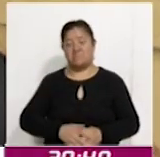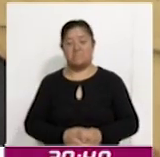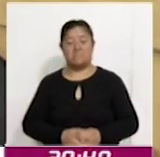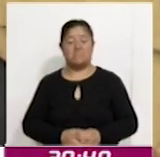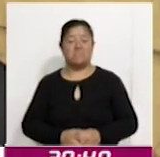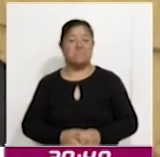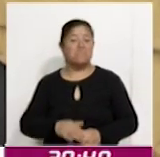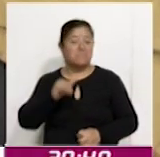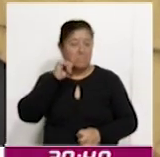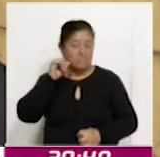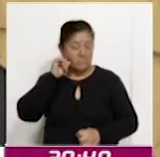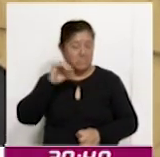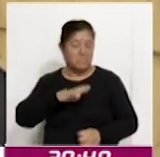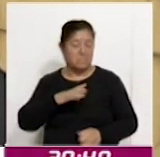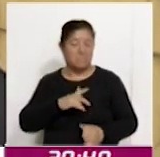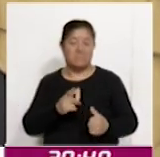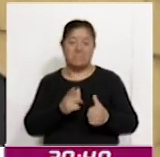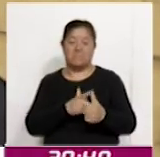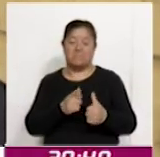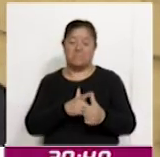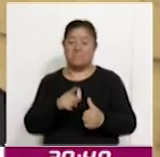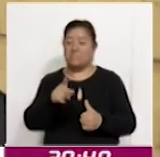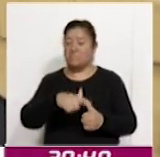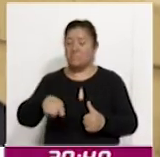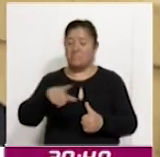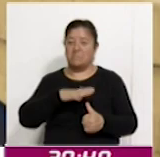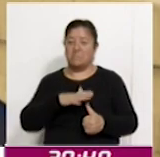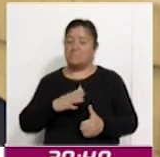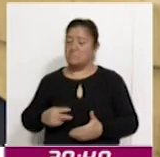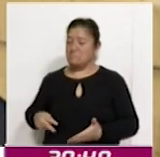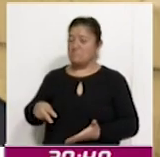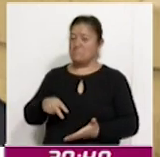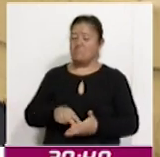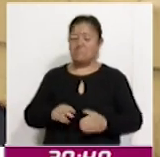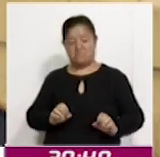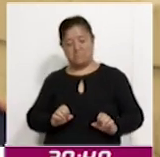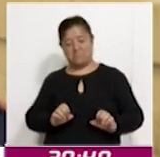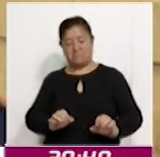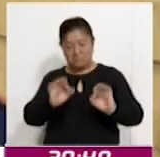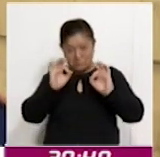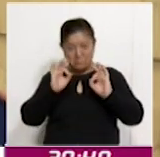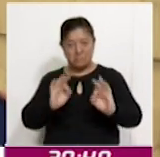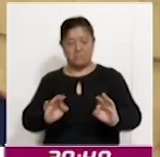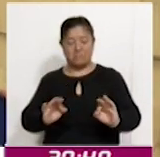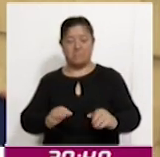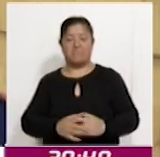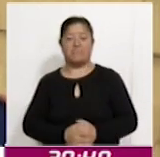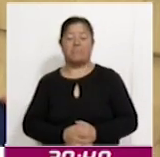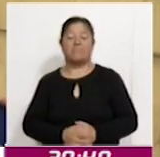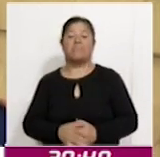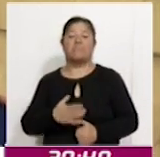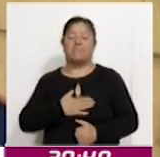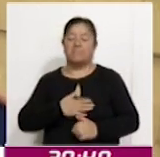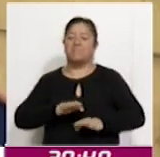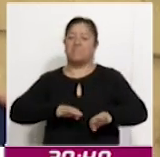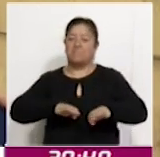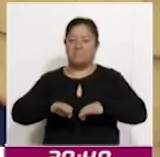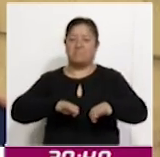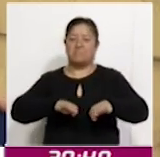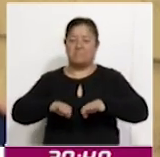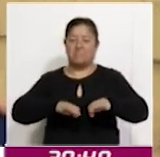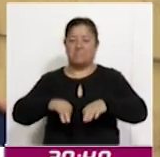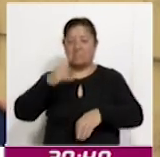día de ayer, que fue la primera etapa, los chicos sacaron la casta sensacional. Hemos tenido mucho trabajo para